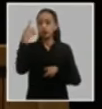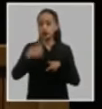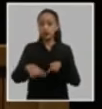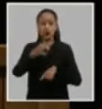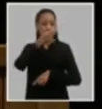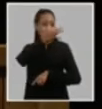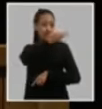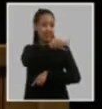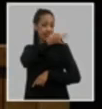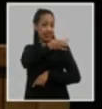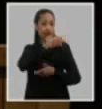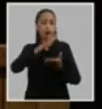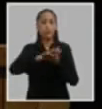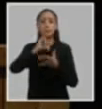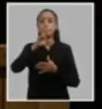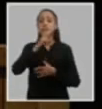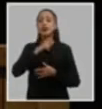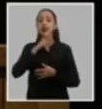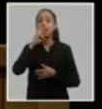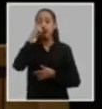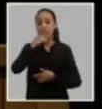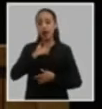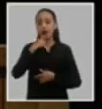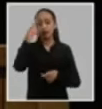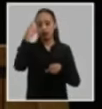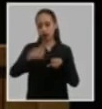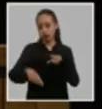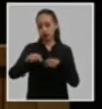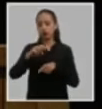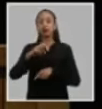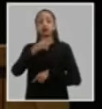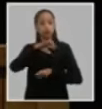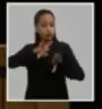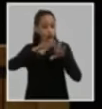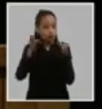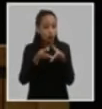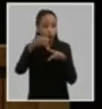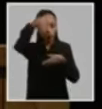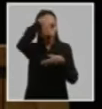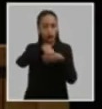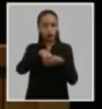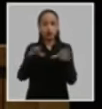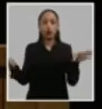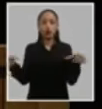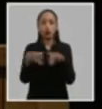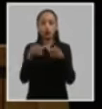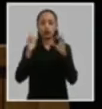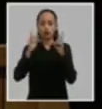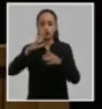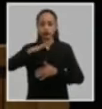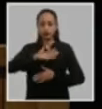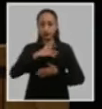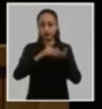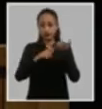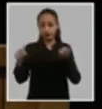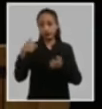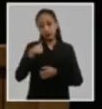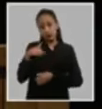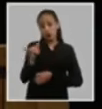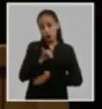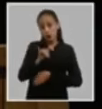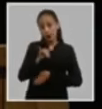cuerpo ejército Álvaro López Miera y Leopoldo Sintra Frías todos integrantes del buro político de nuestro partido y el que les habla